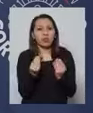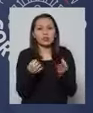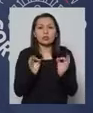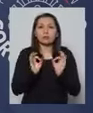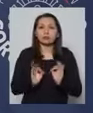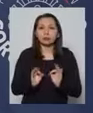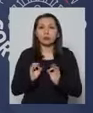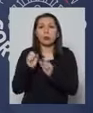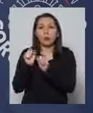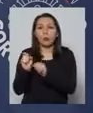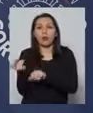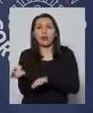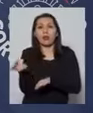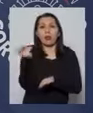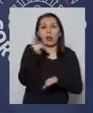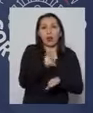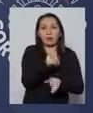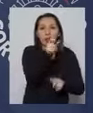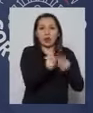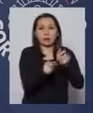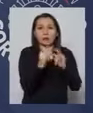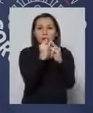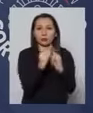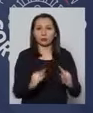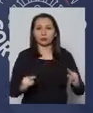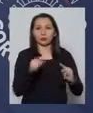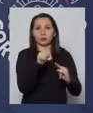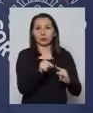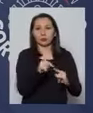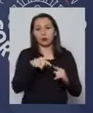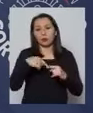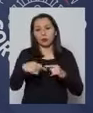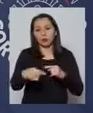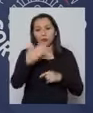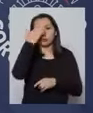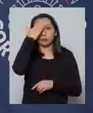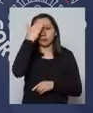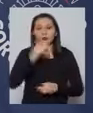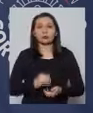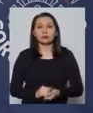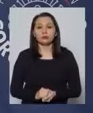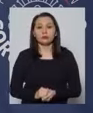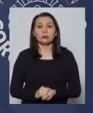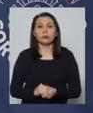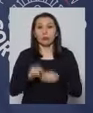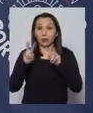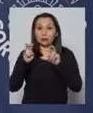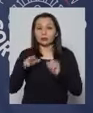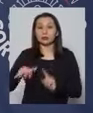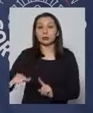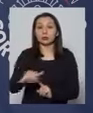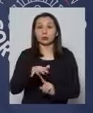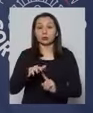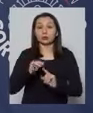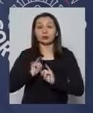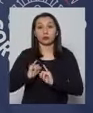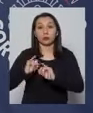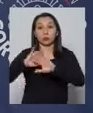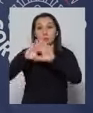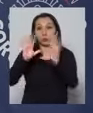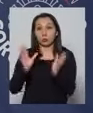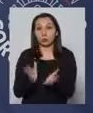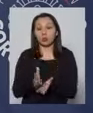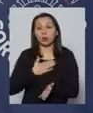para poder trasladar a pacientes a este módulo en los próximos días. Con respecto a la situación del reporte mundial,